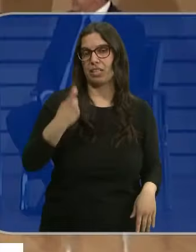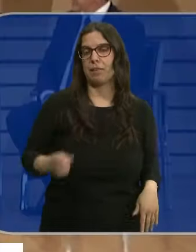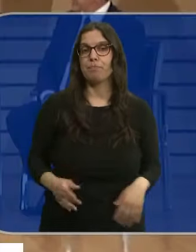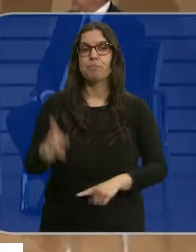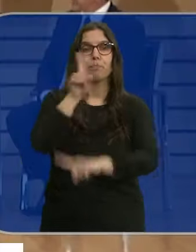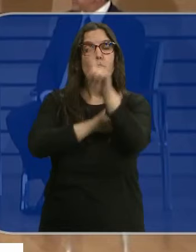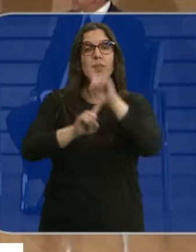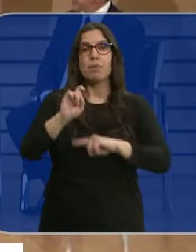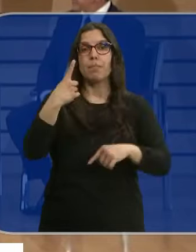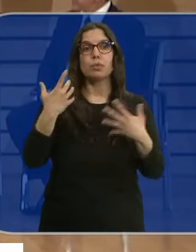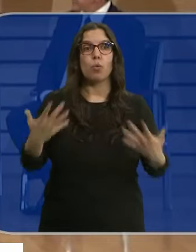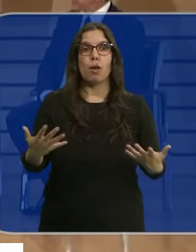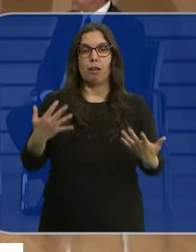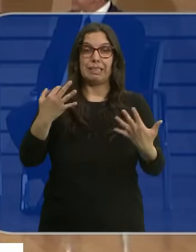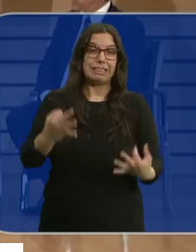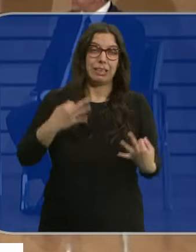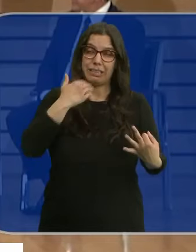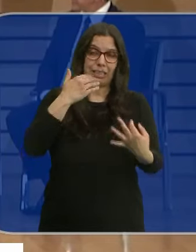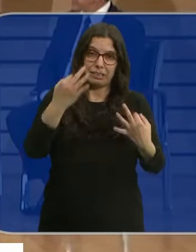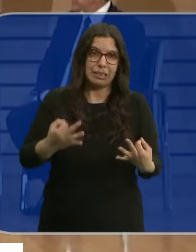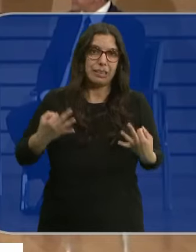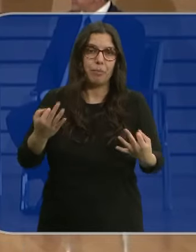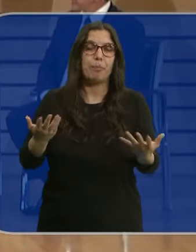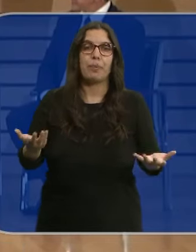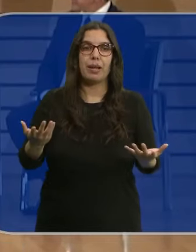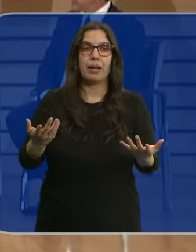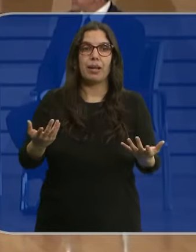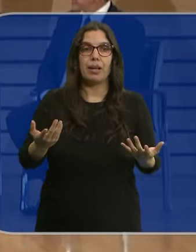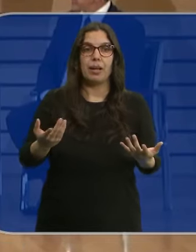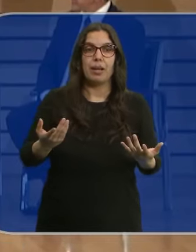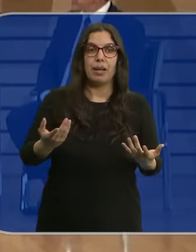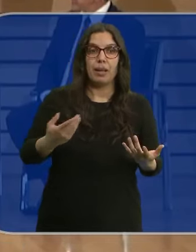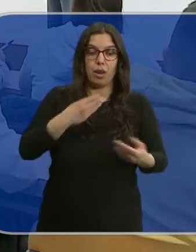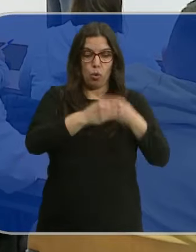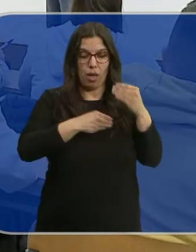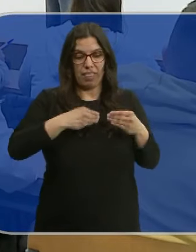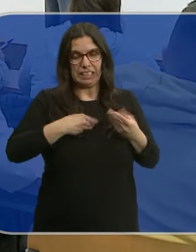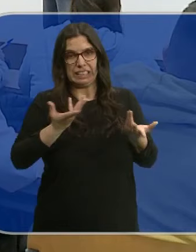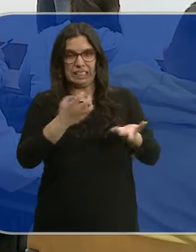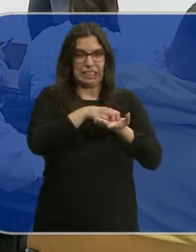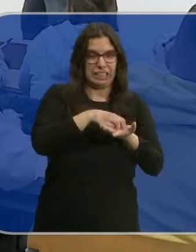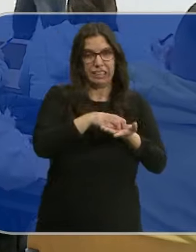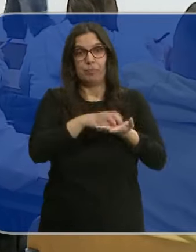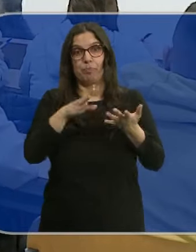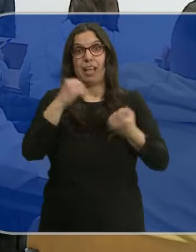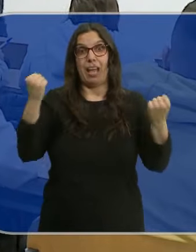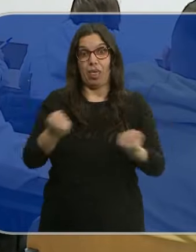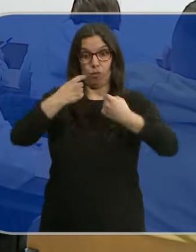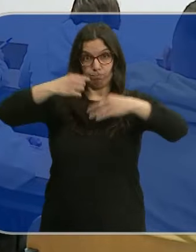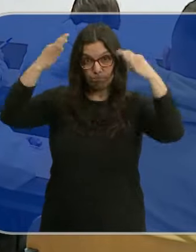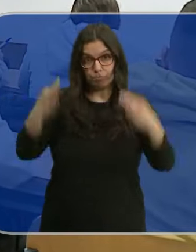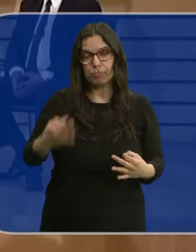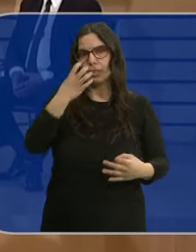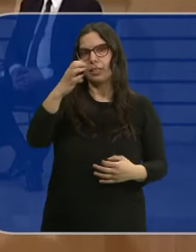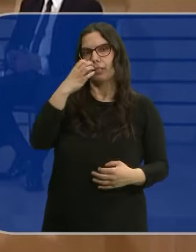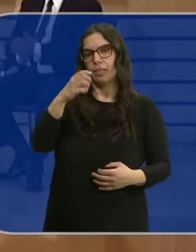problema radica siempre, o casi siempre, en no creerse uno lo que está haciendo. Y eso, actuaciones creíbles, es lo que